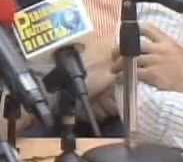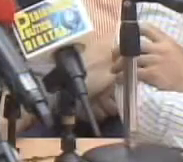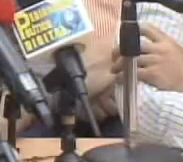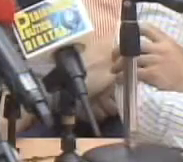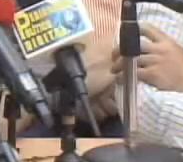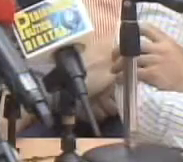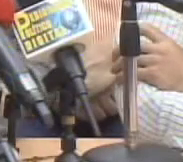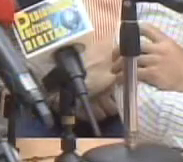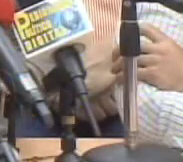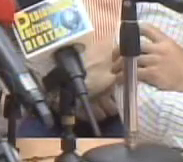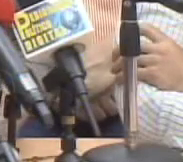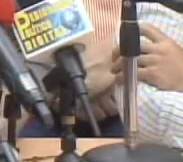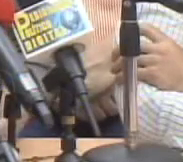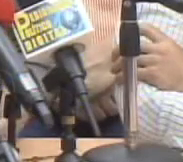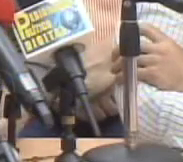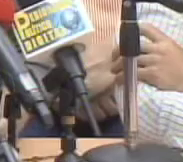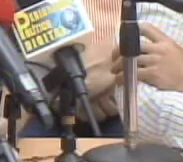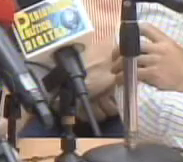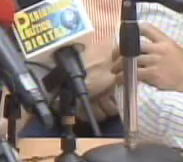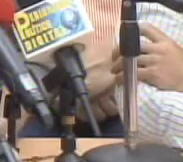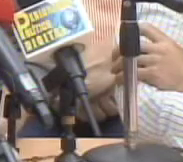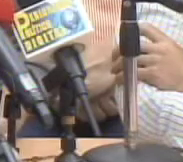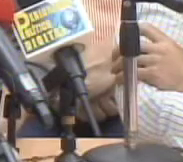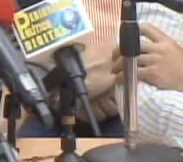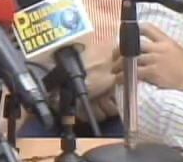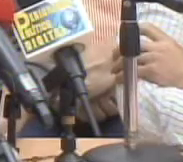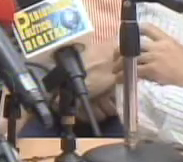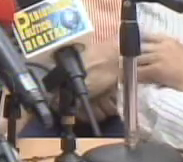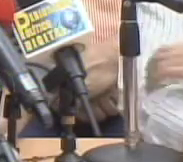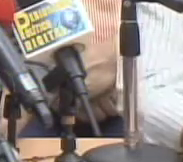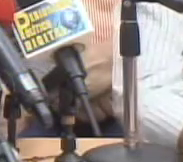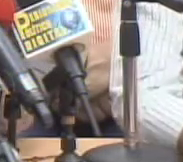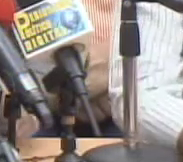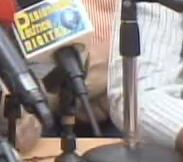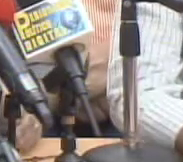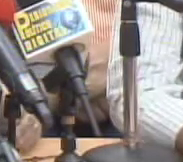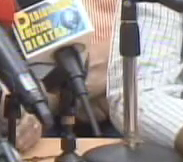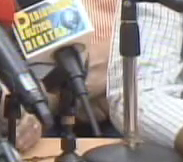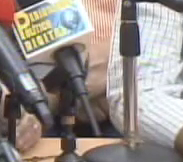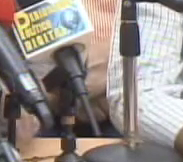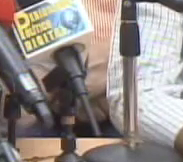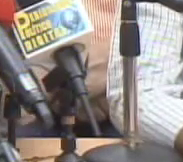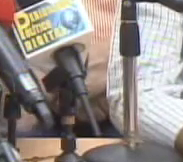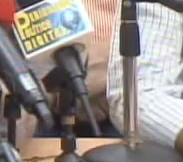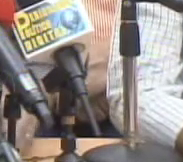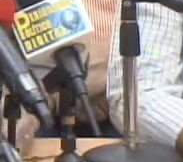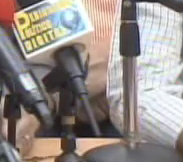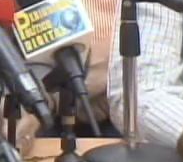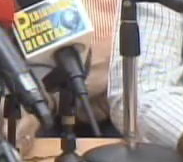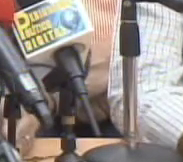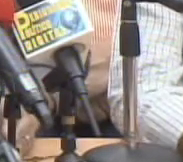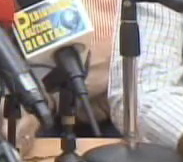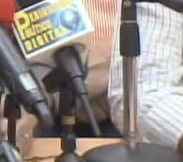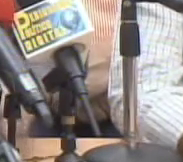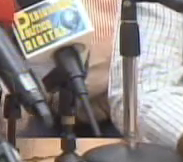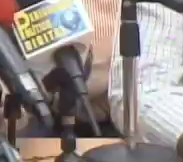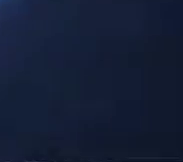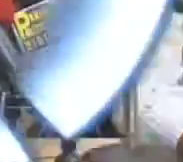Diputados de oposición confían en medidas de seguridad dispuestas para la movilización de este martes.